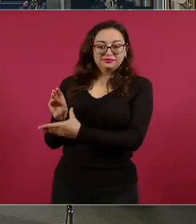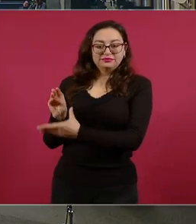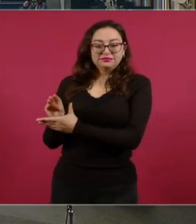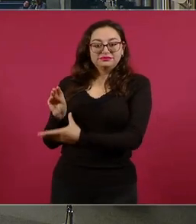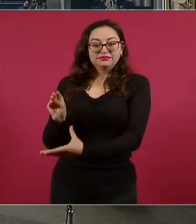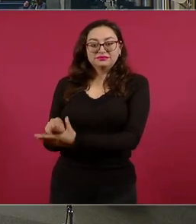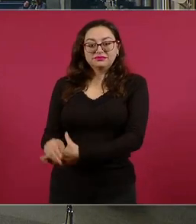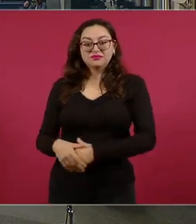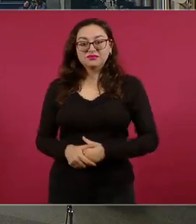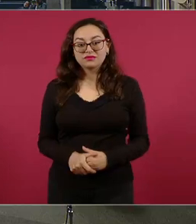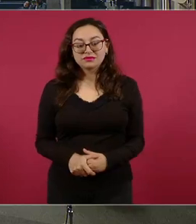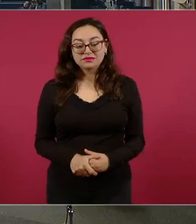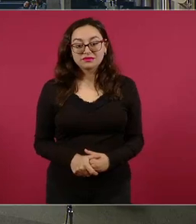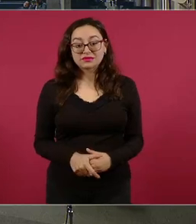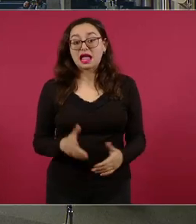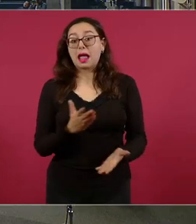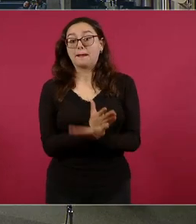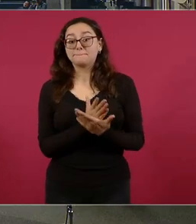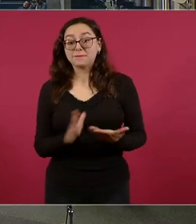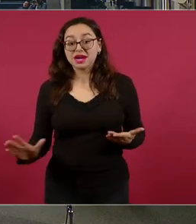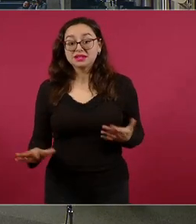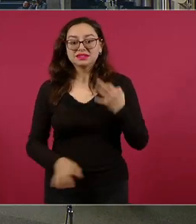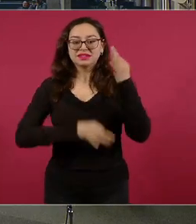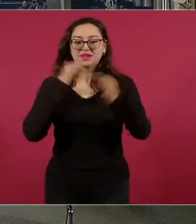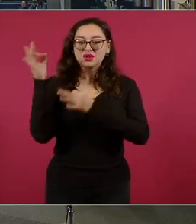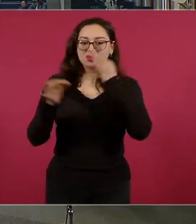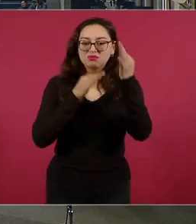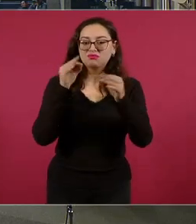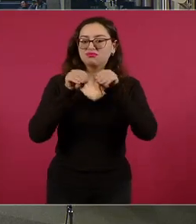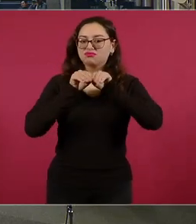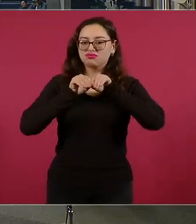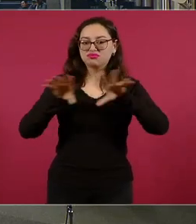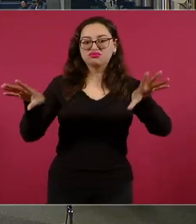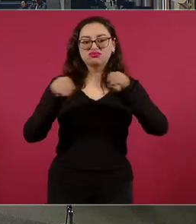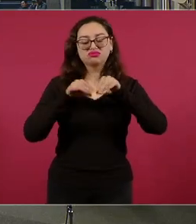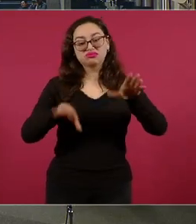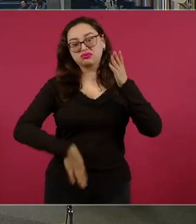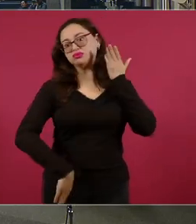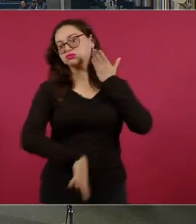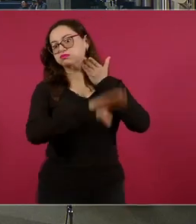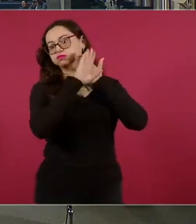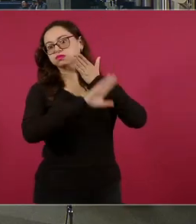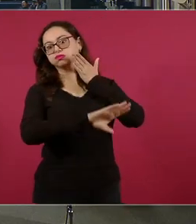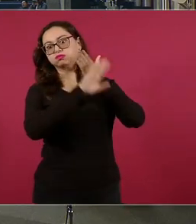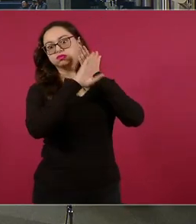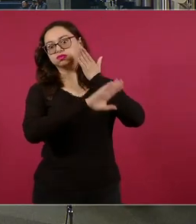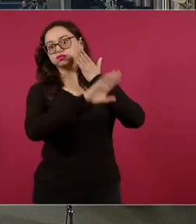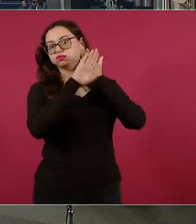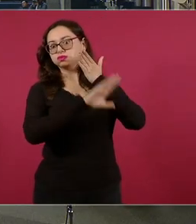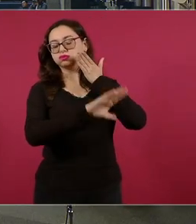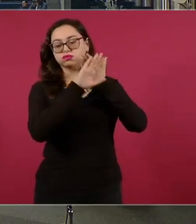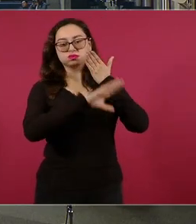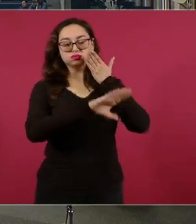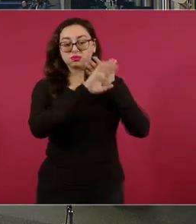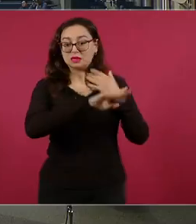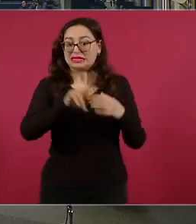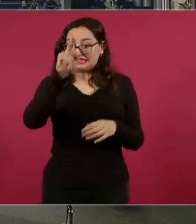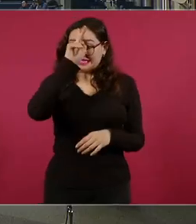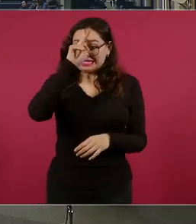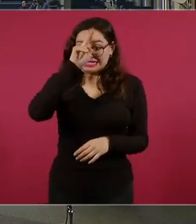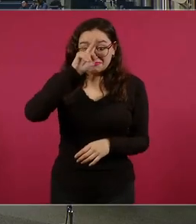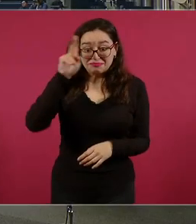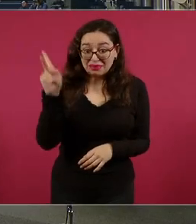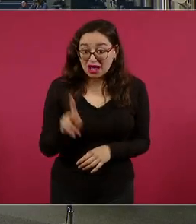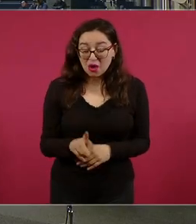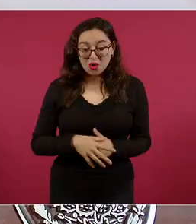publicistas un publicista famoso que todavía debe de andar por ahí,